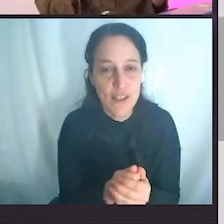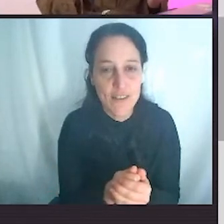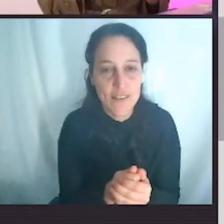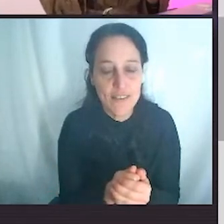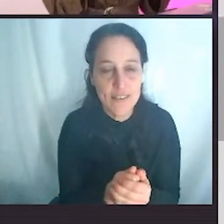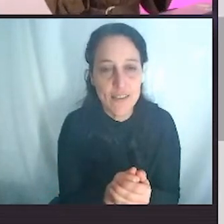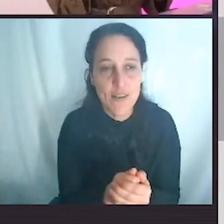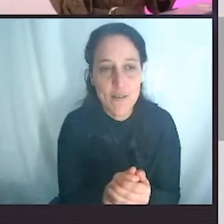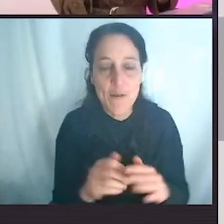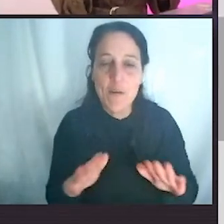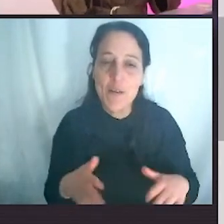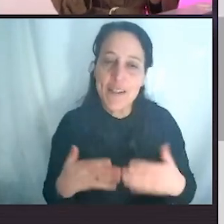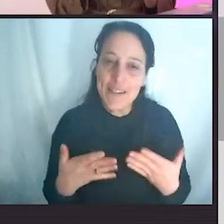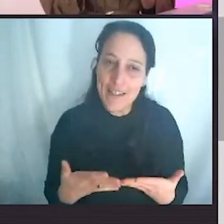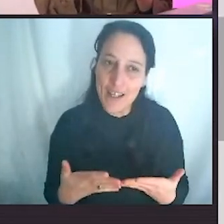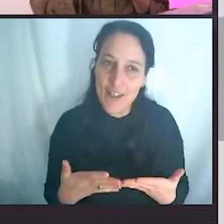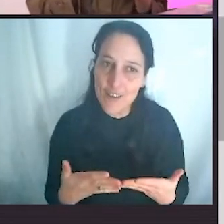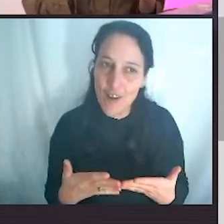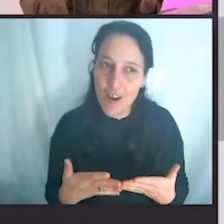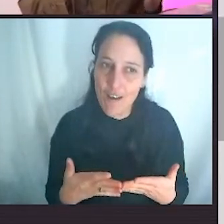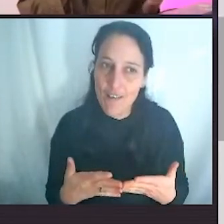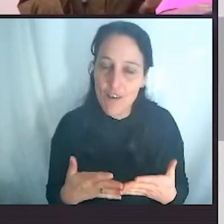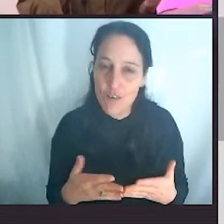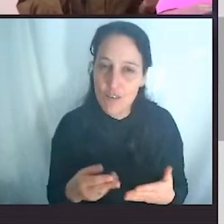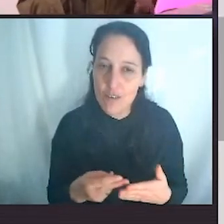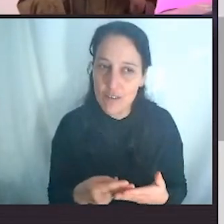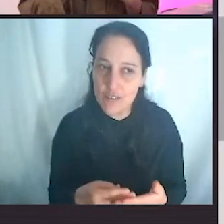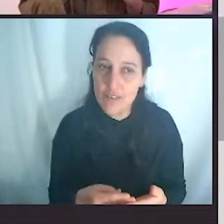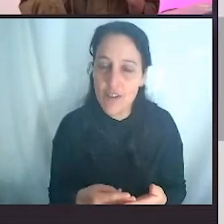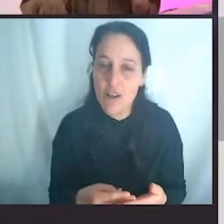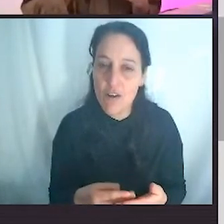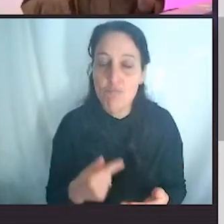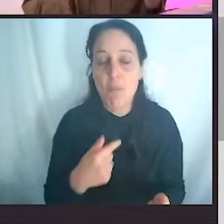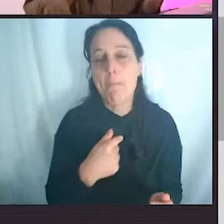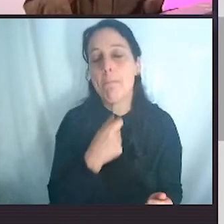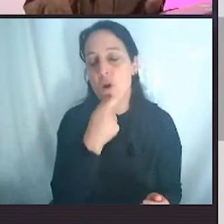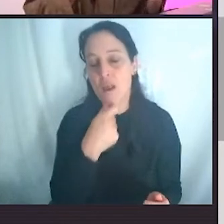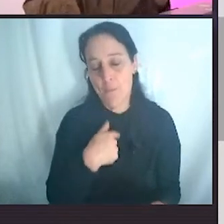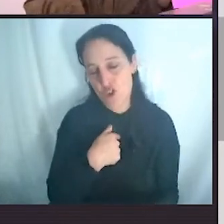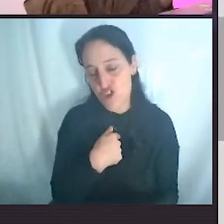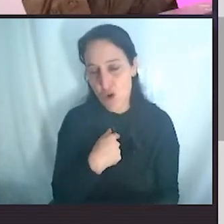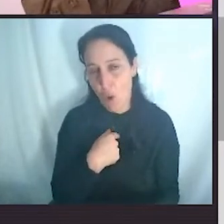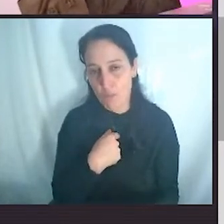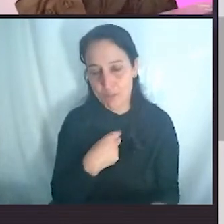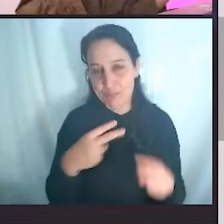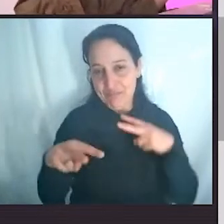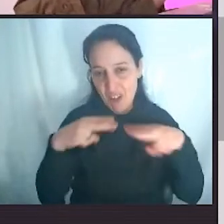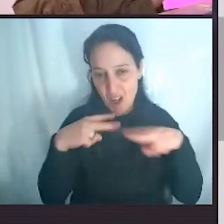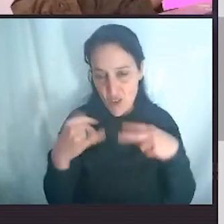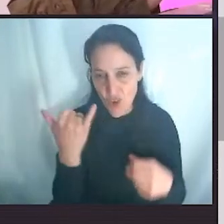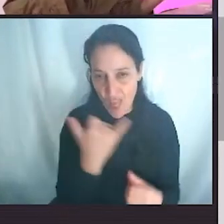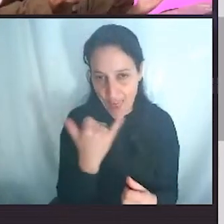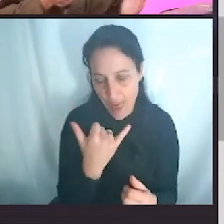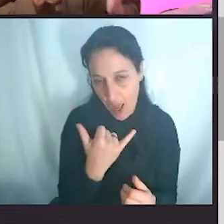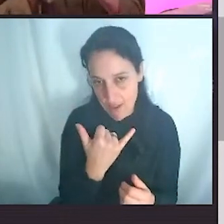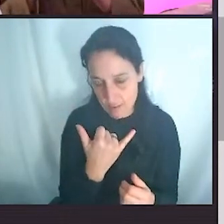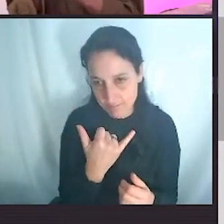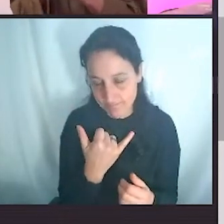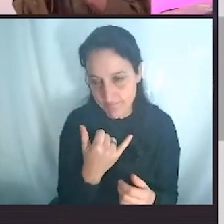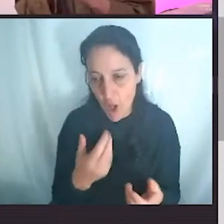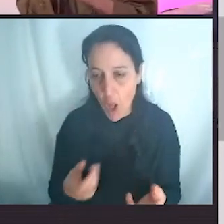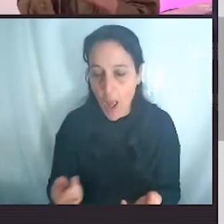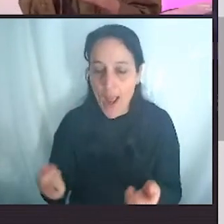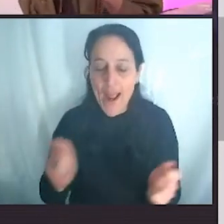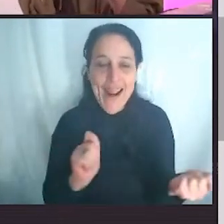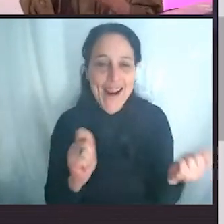Entonces, para hacerlo bien fácil, yo tengo una cadena de restaurantes que entrega comida para llevar. Dejo de usar bandejas de plástico y cambio por